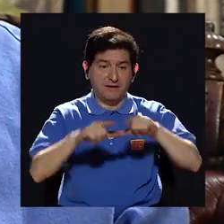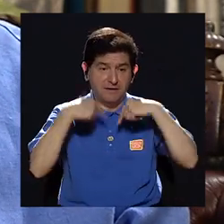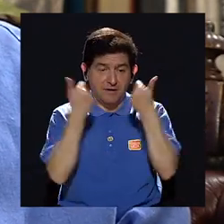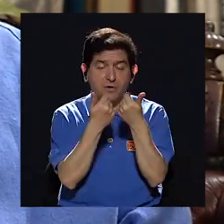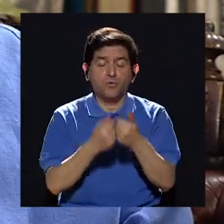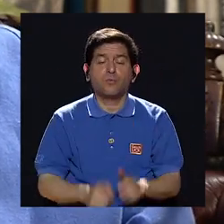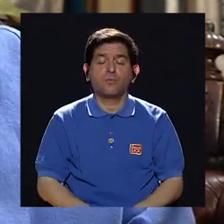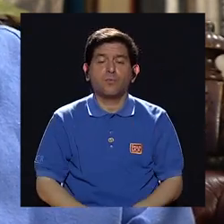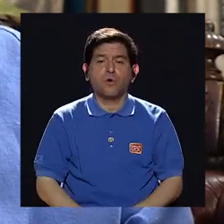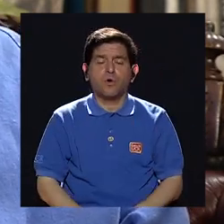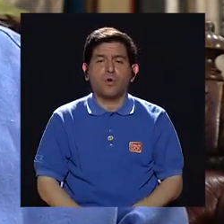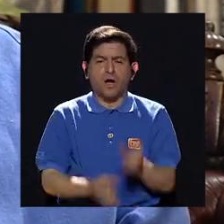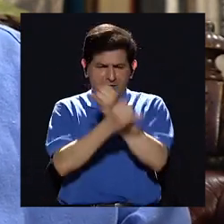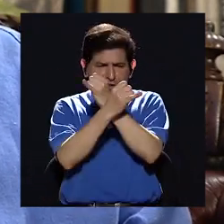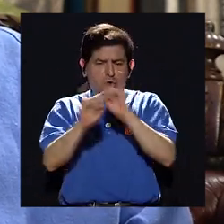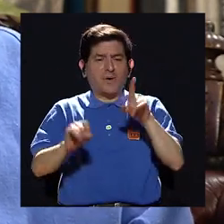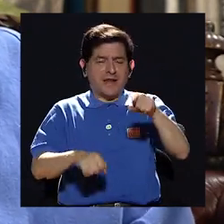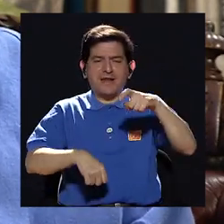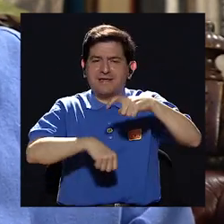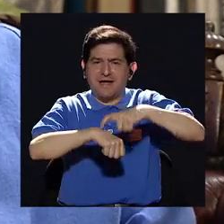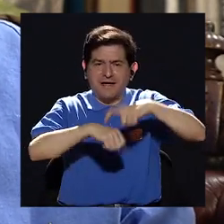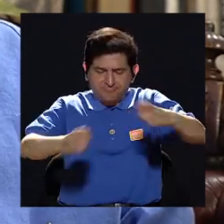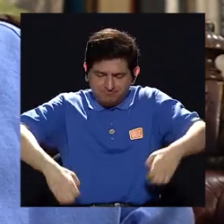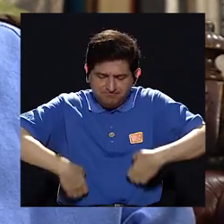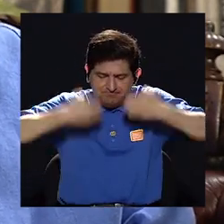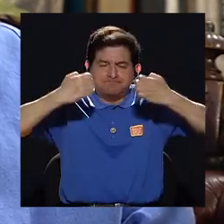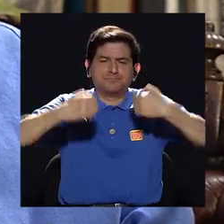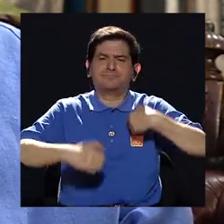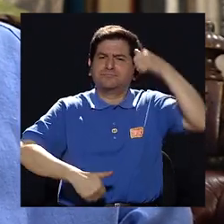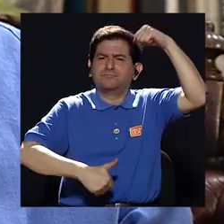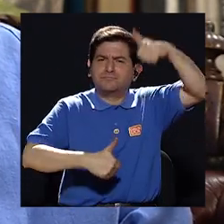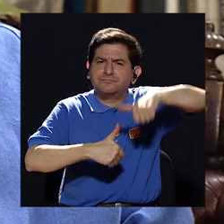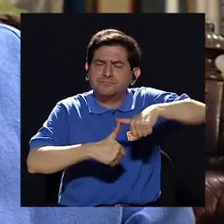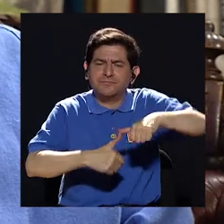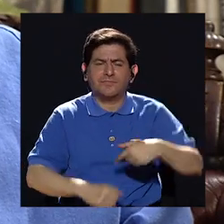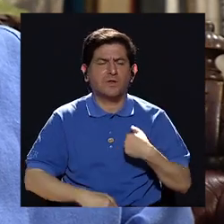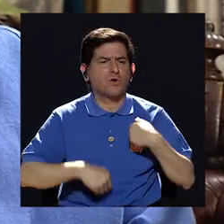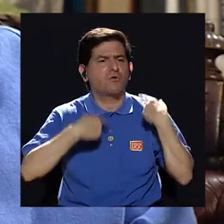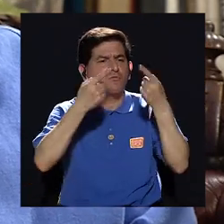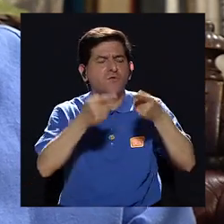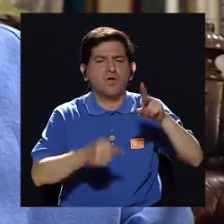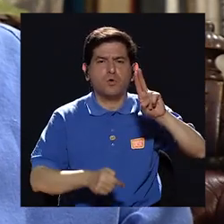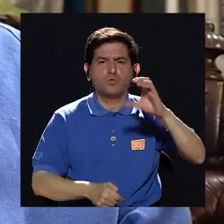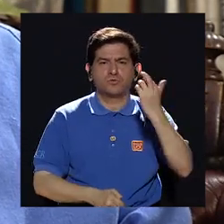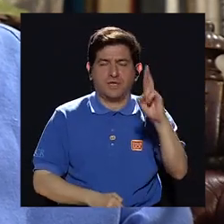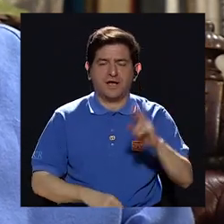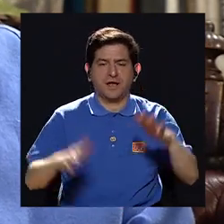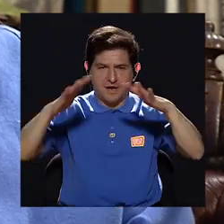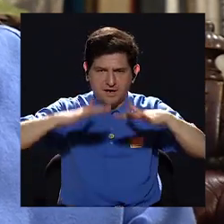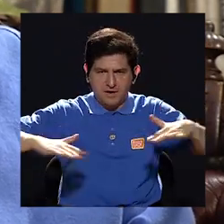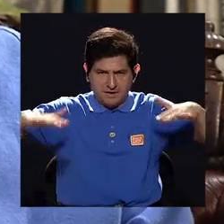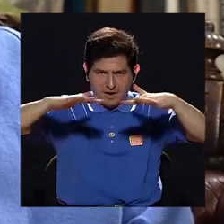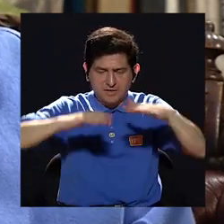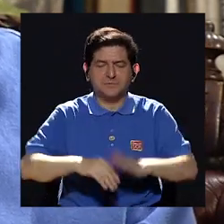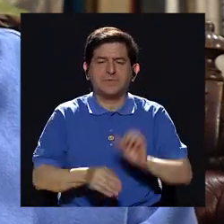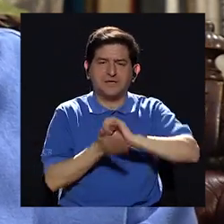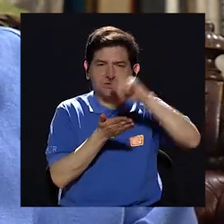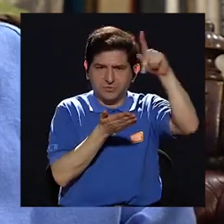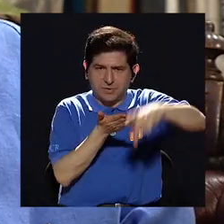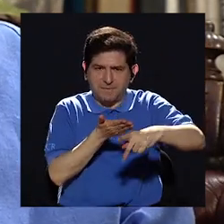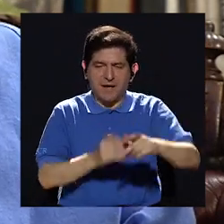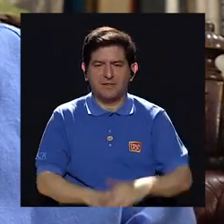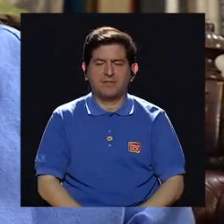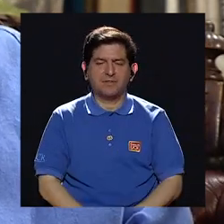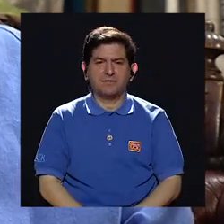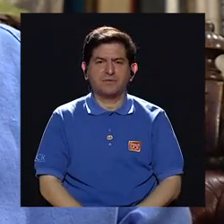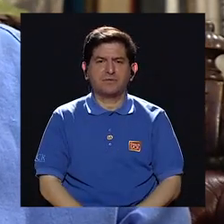grupo soberanía que existía en aquel momento. Yo recuerdo cuando fui a la UCR, campus allá en San Pedro,